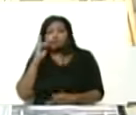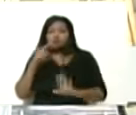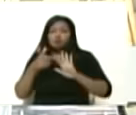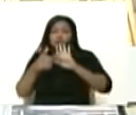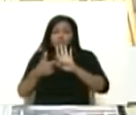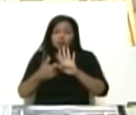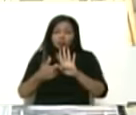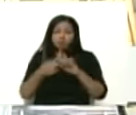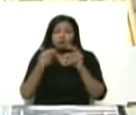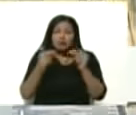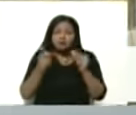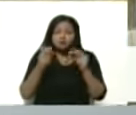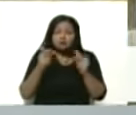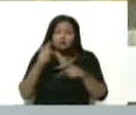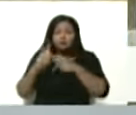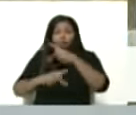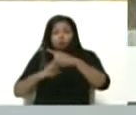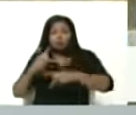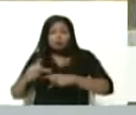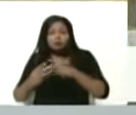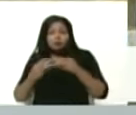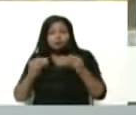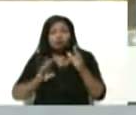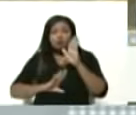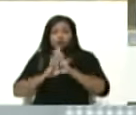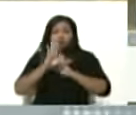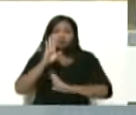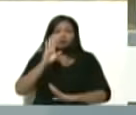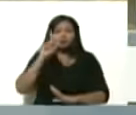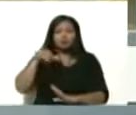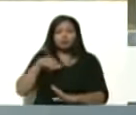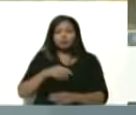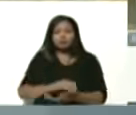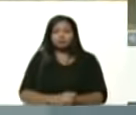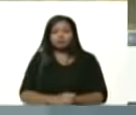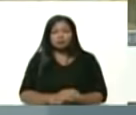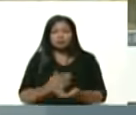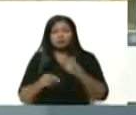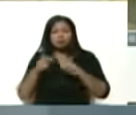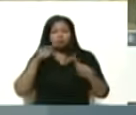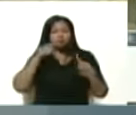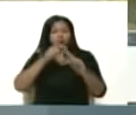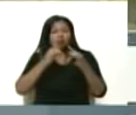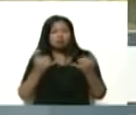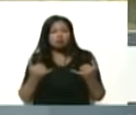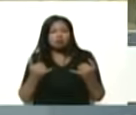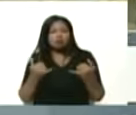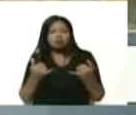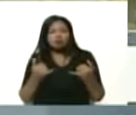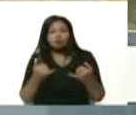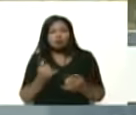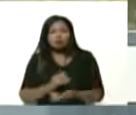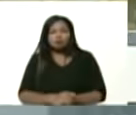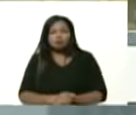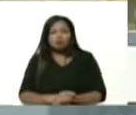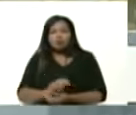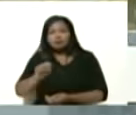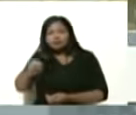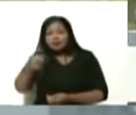eficiencia productividad y crecimiento vámonos directo a Charachávez